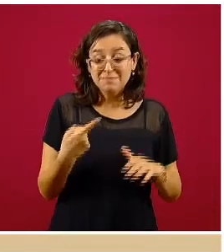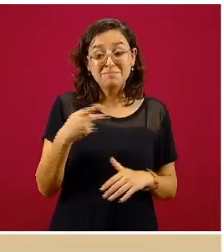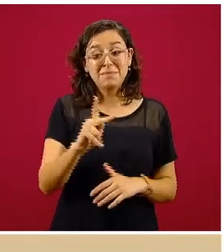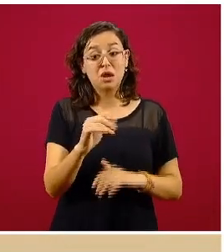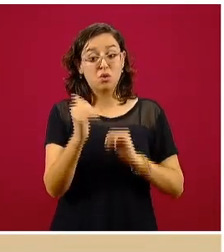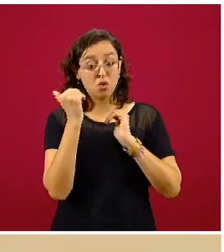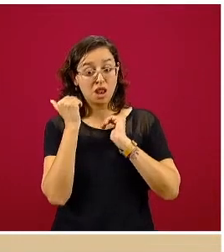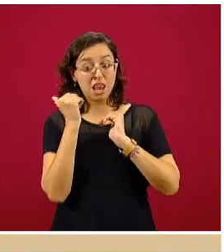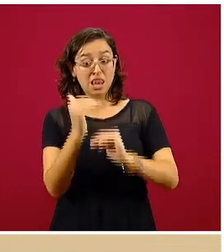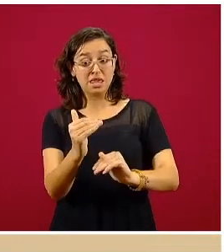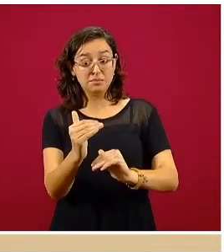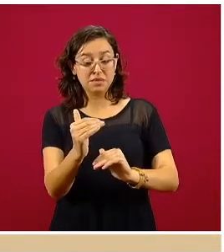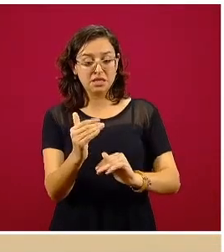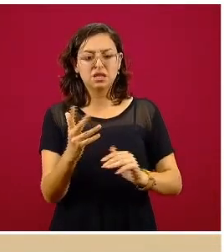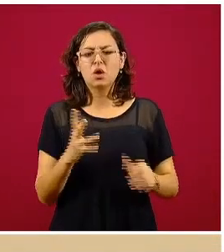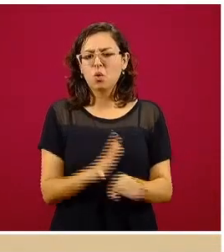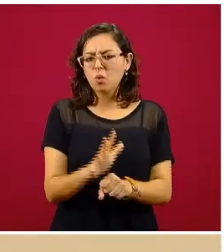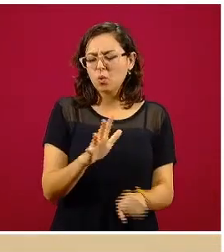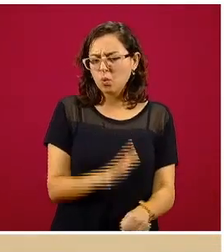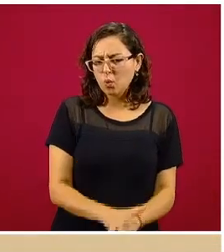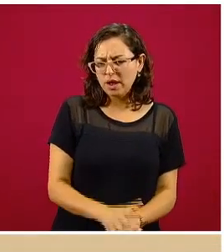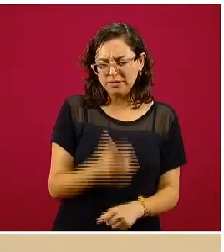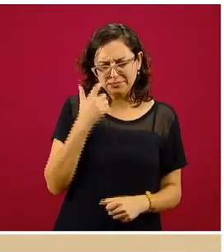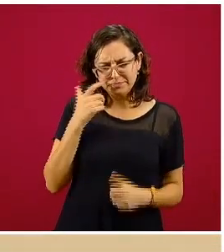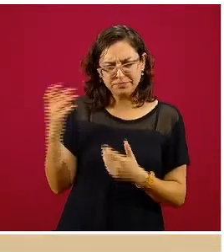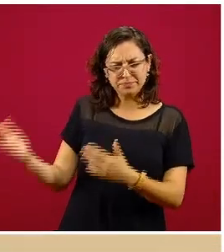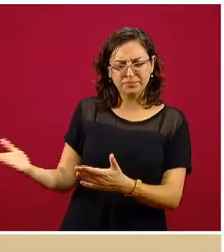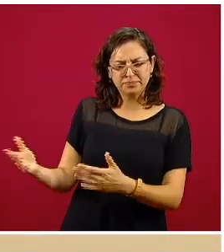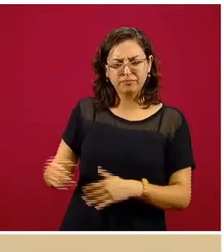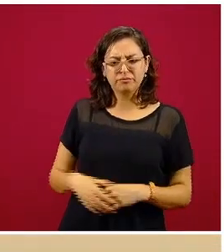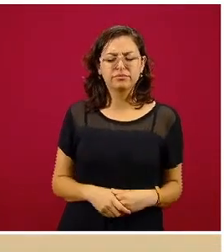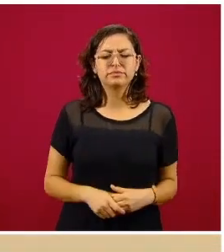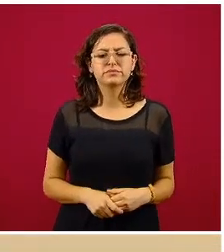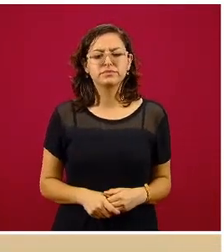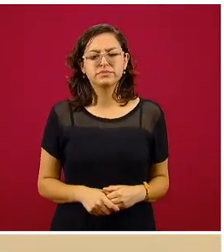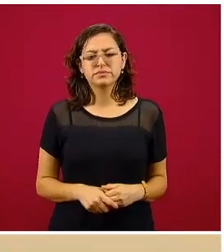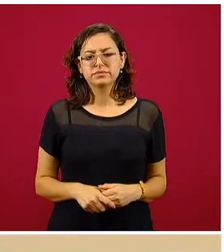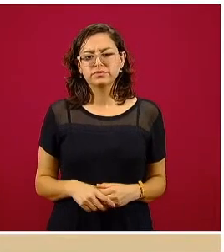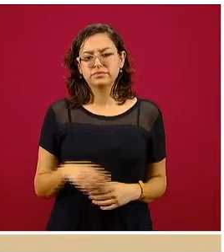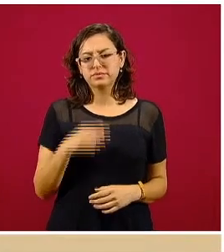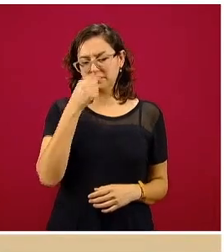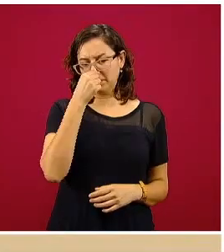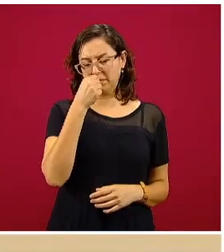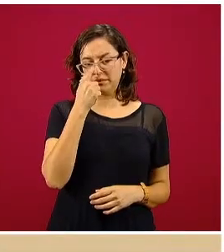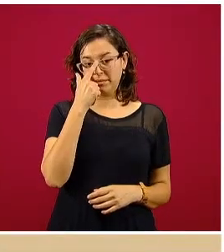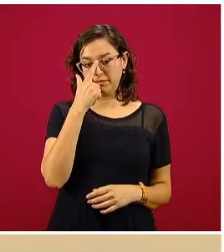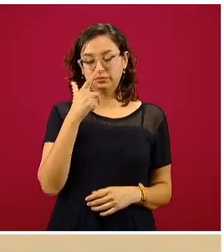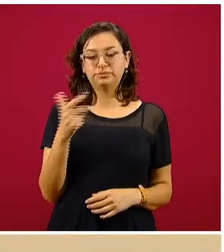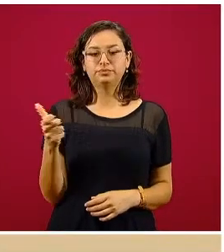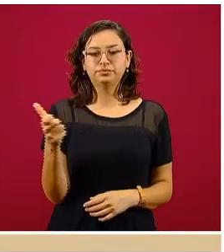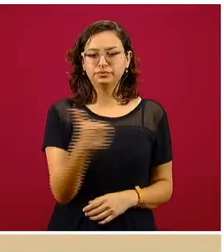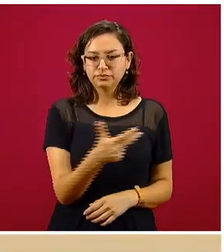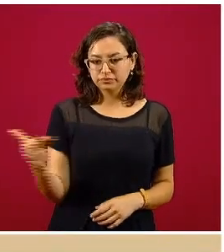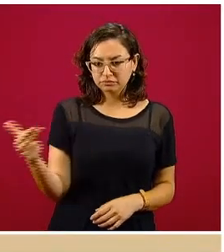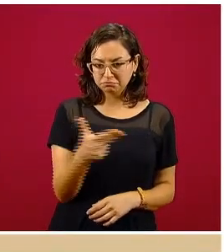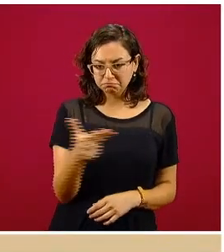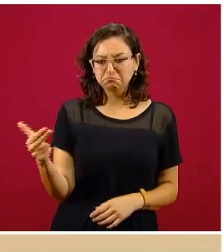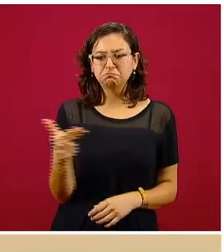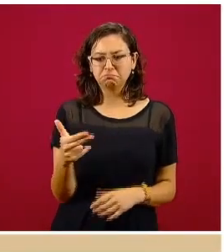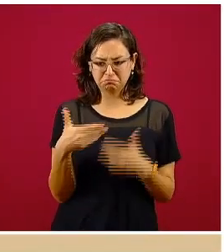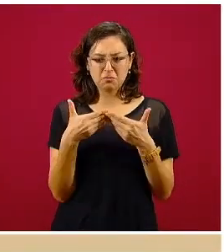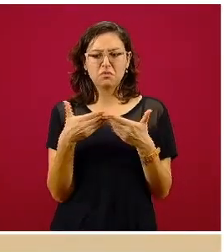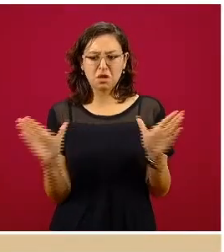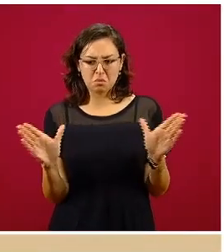pueden operar con ciertas condiciones. Tenemos, por ejemplo, la ocupación hotelera puede ser